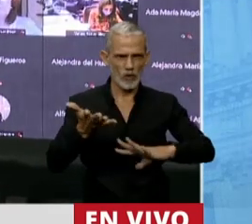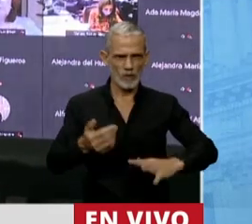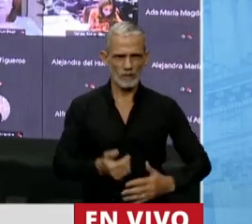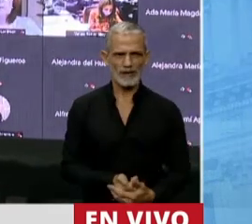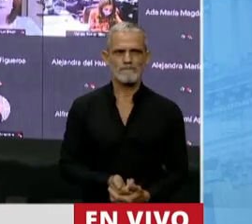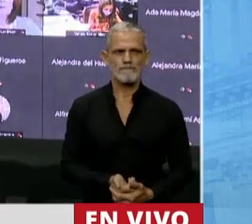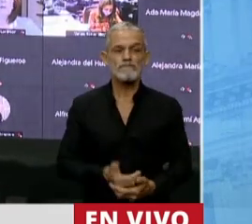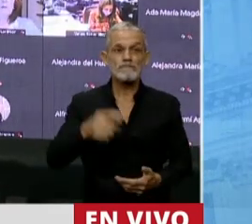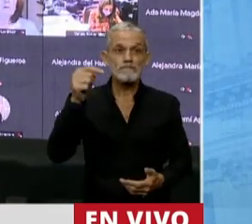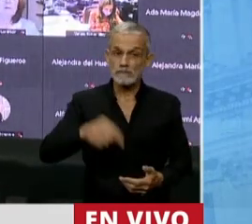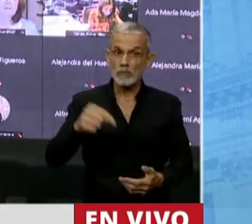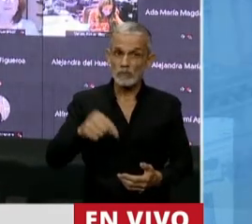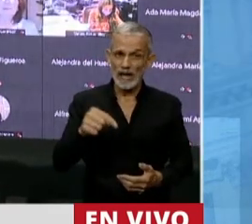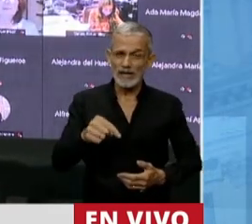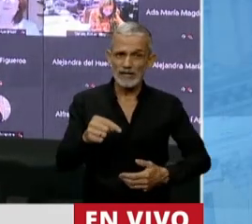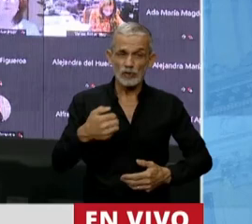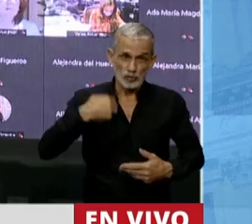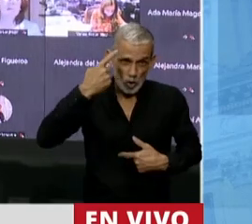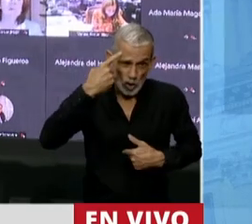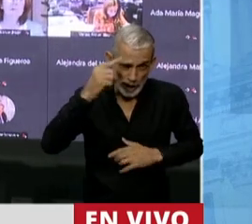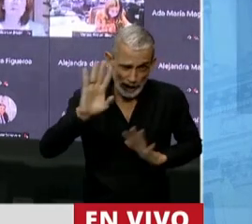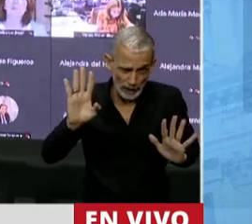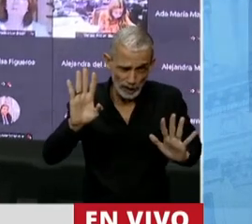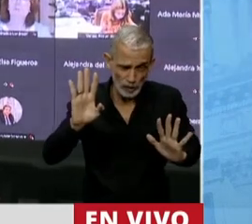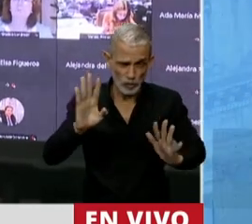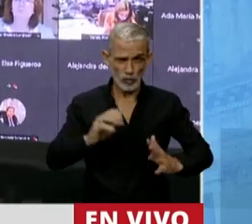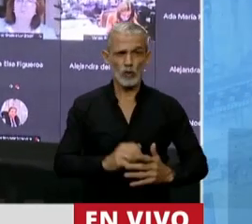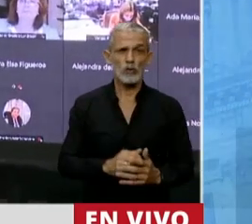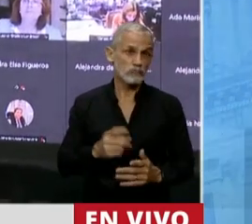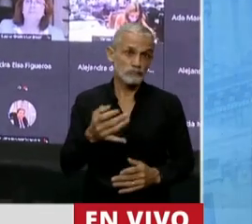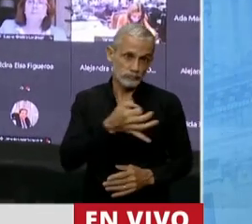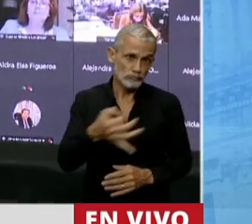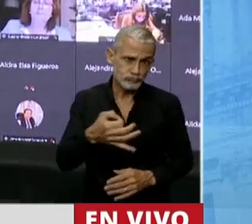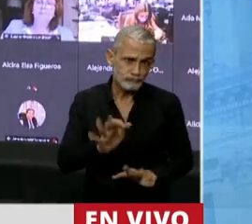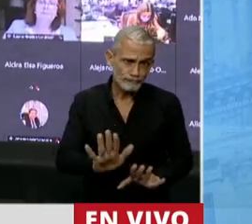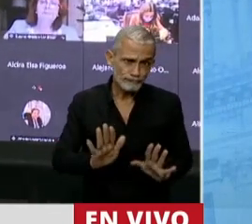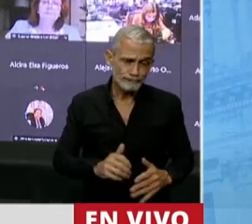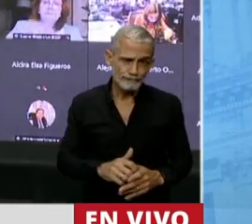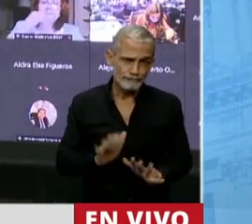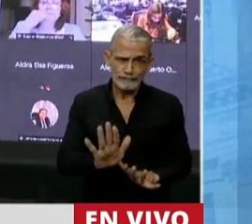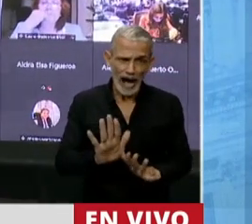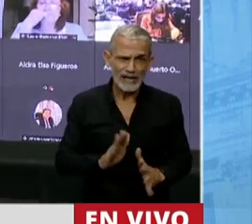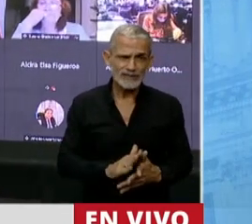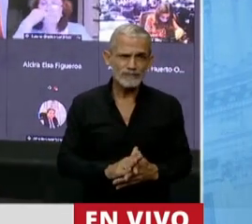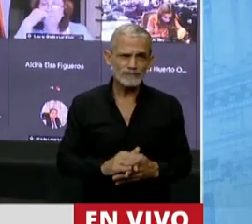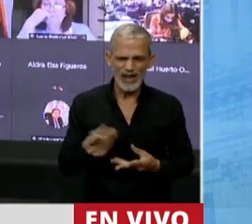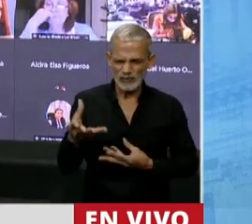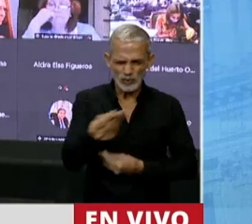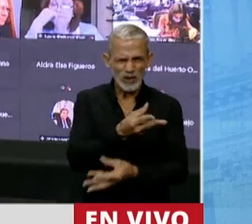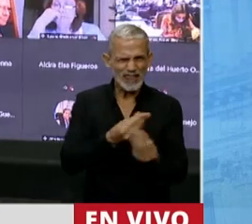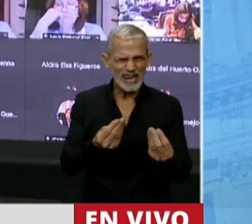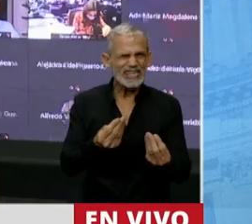Y esto me parece que es así. ¿Y de qué solidaridad